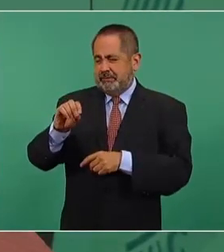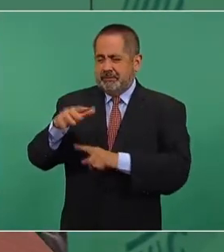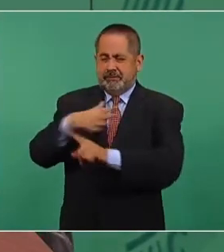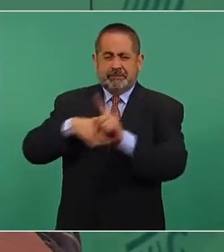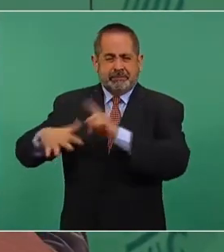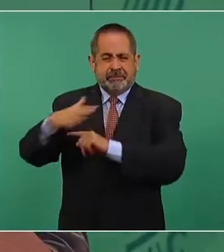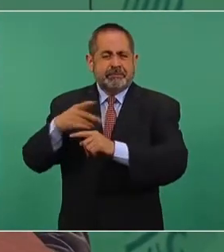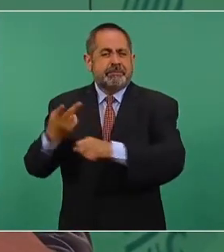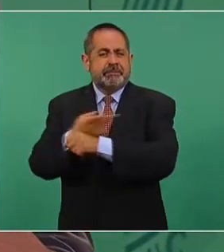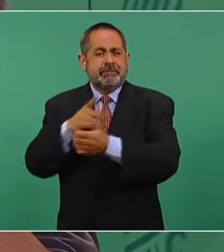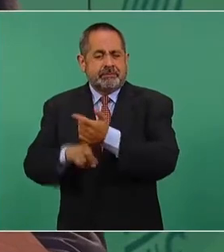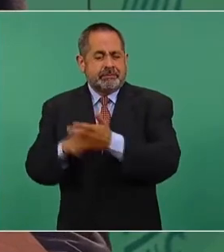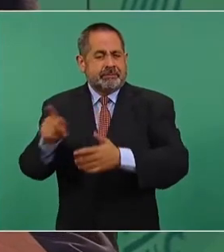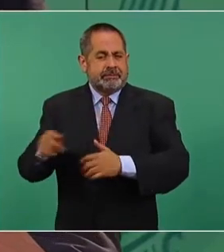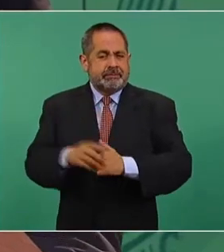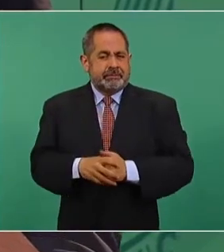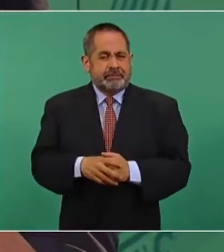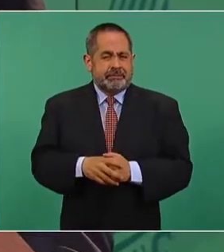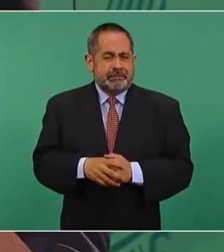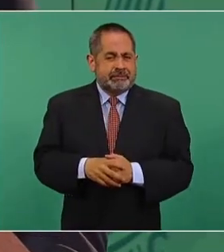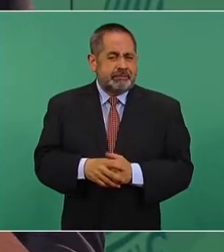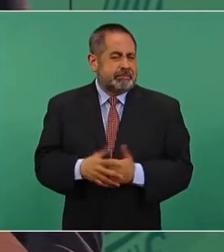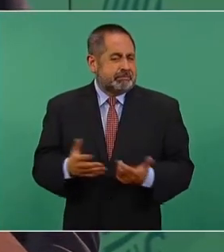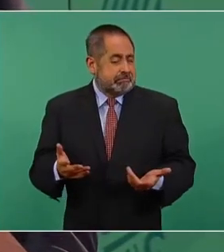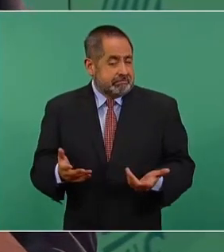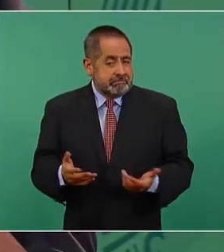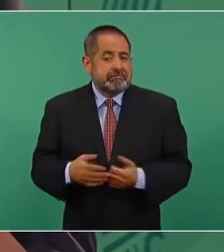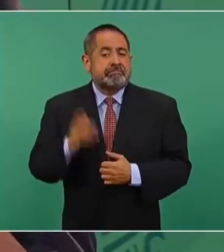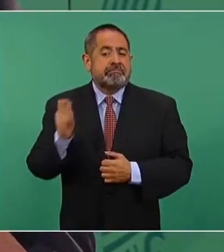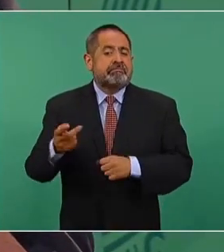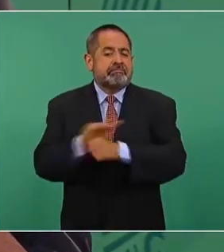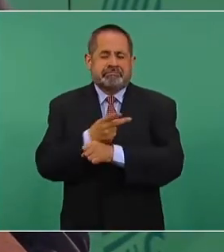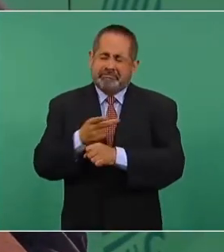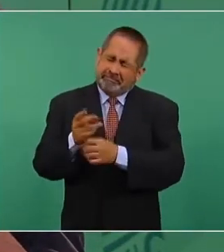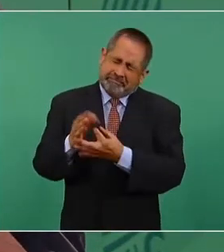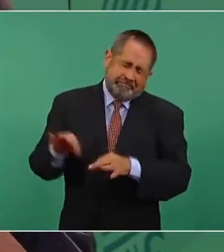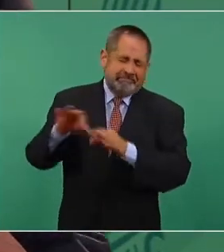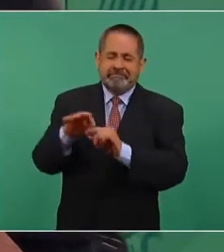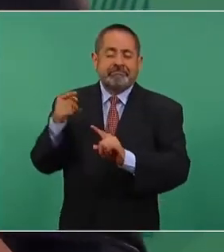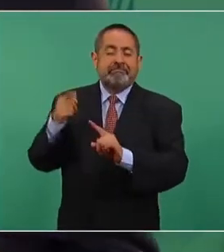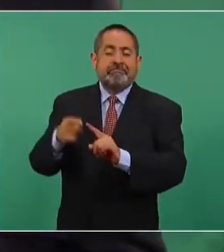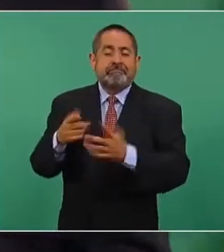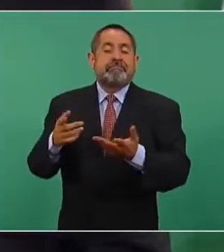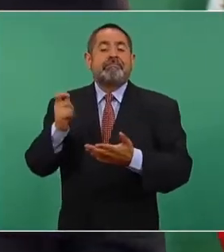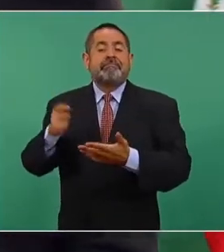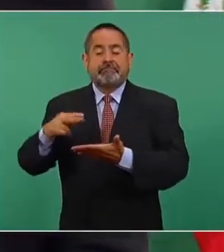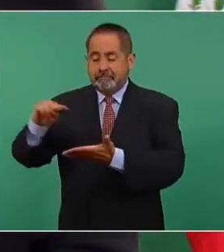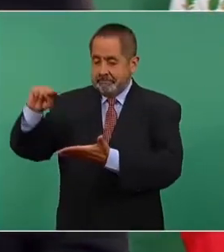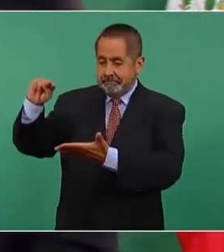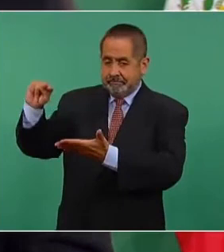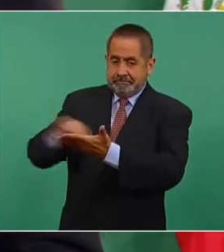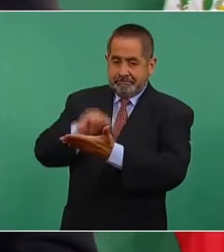la Gran Bretaña? Fue la firma